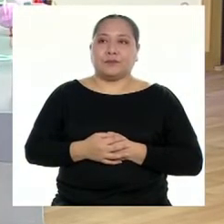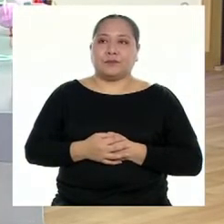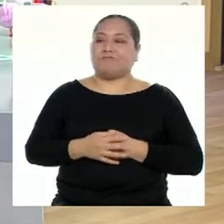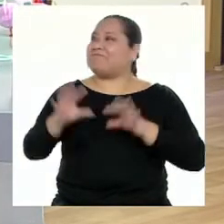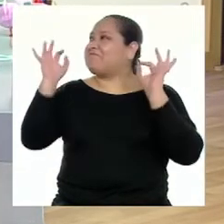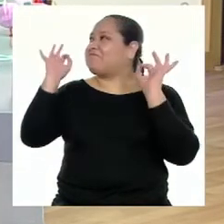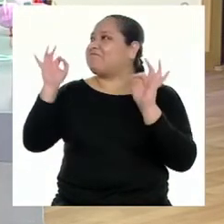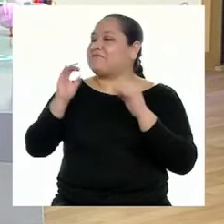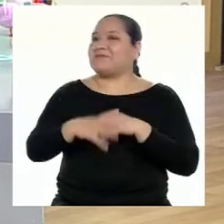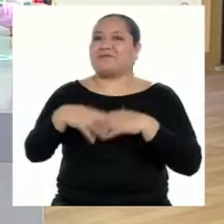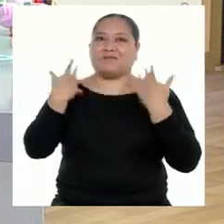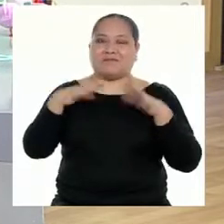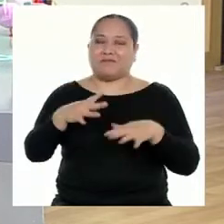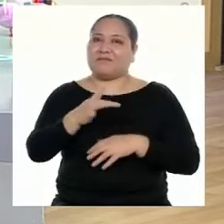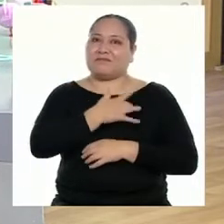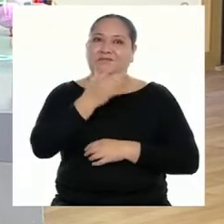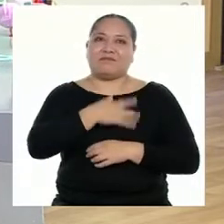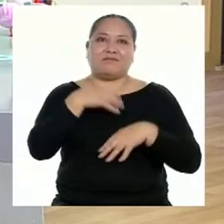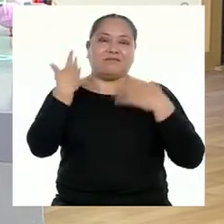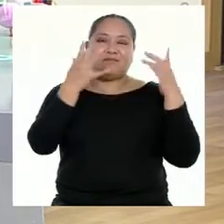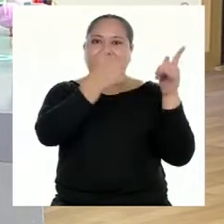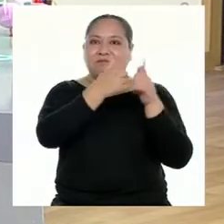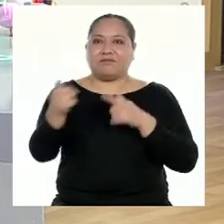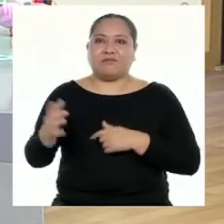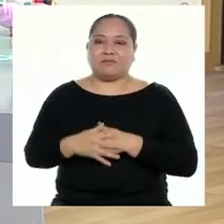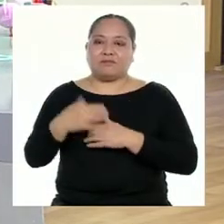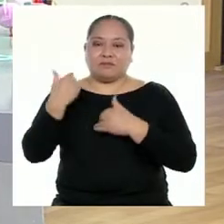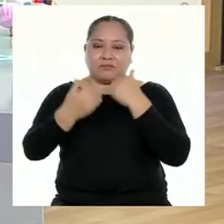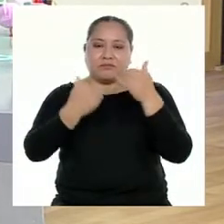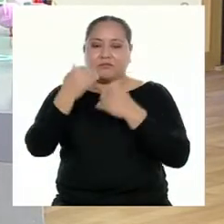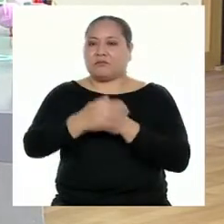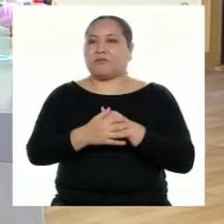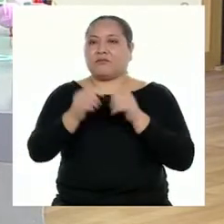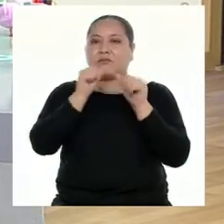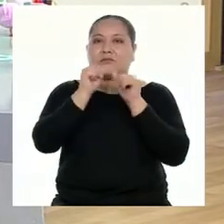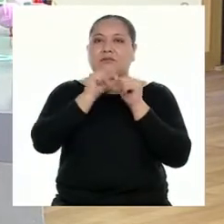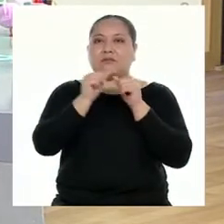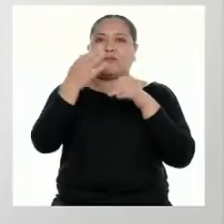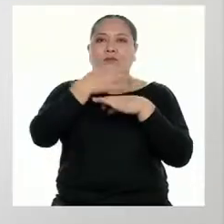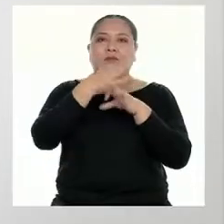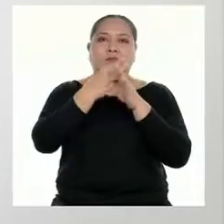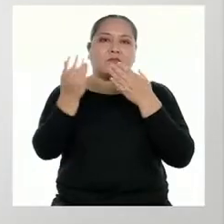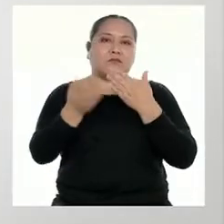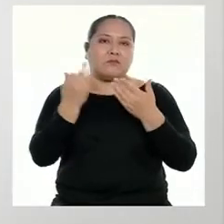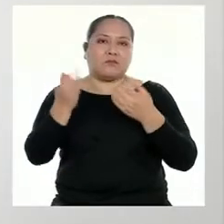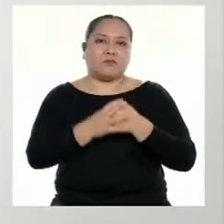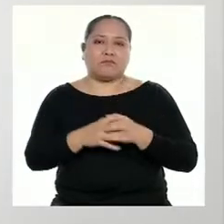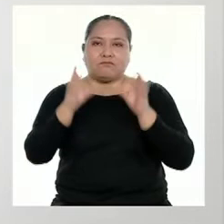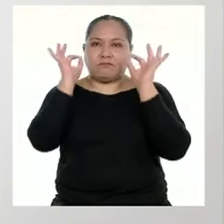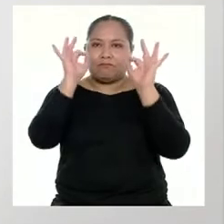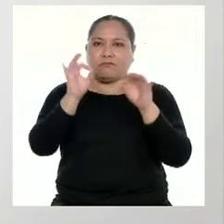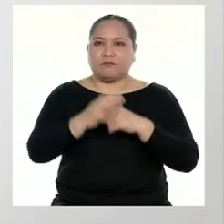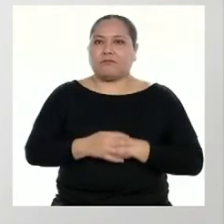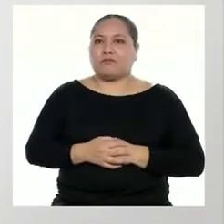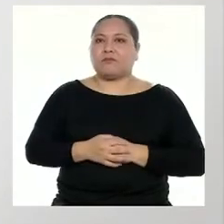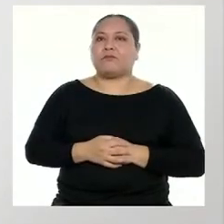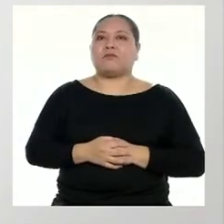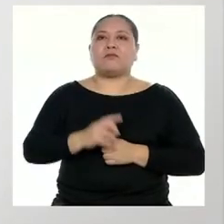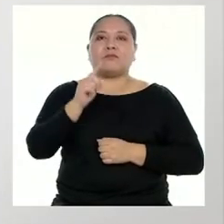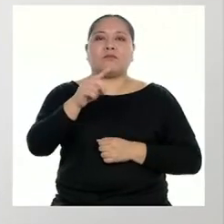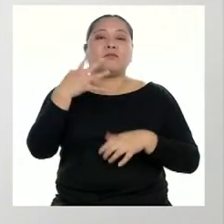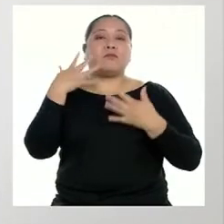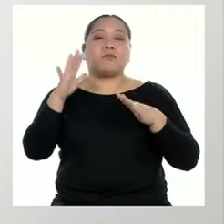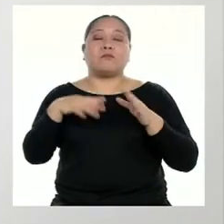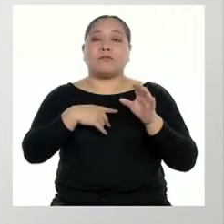Genial. Ahora sí me siento más preparada para expresar cifras de una forma más simple. Perfecto. Entonces ya